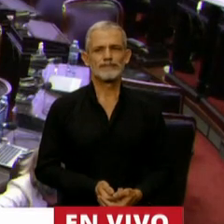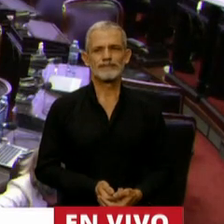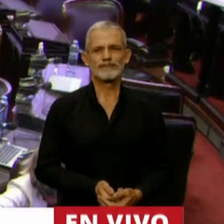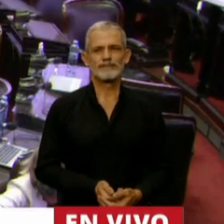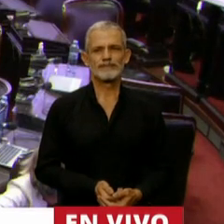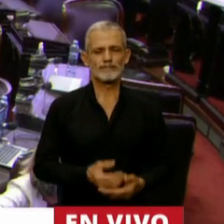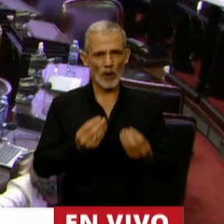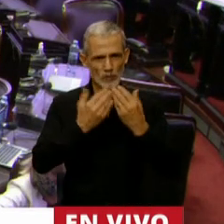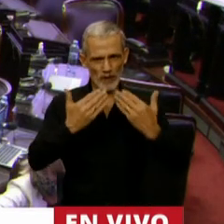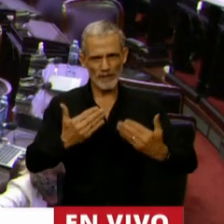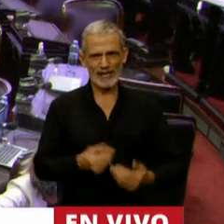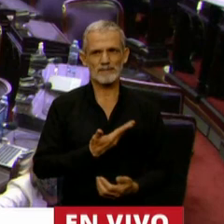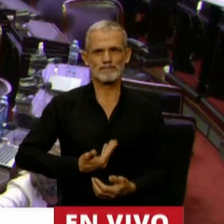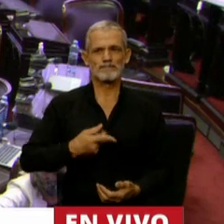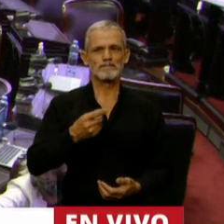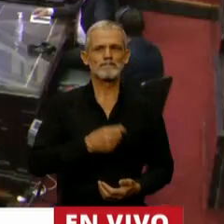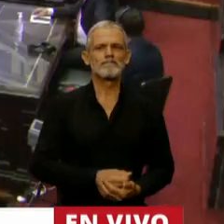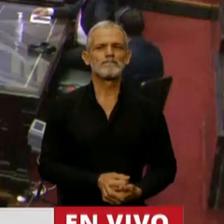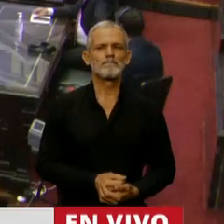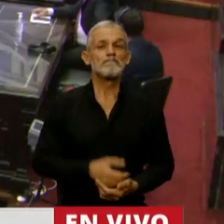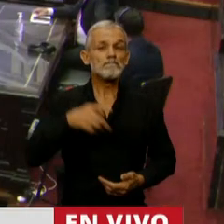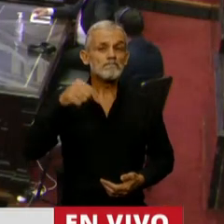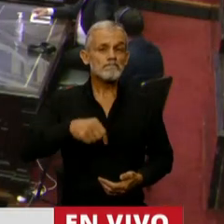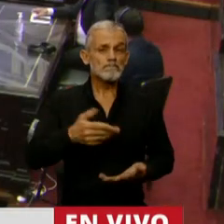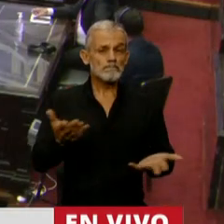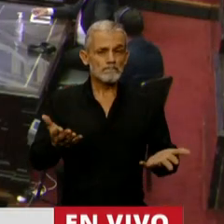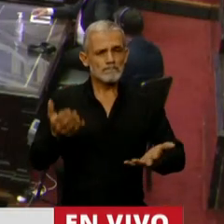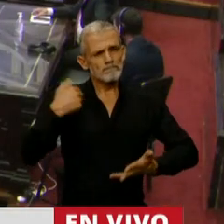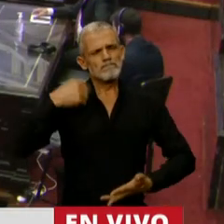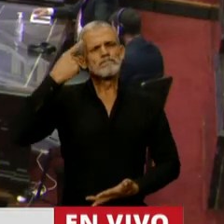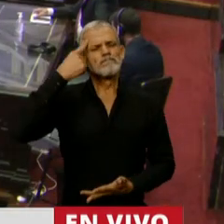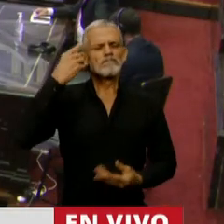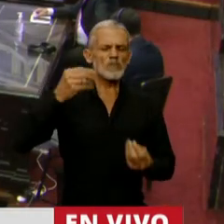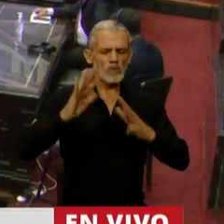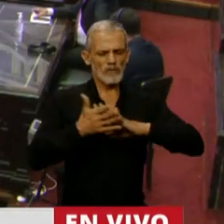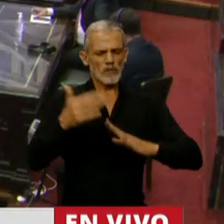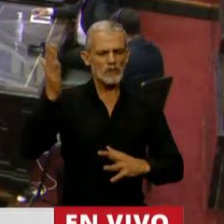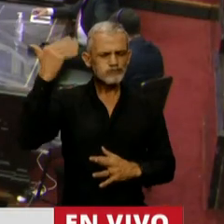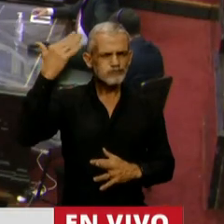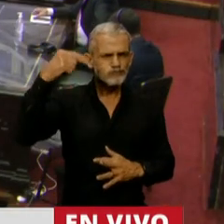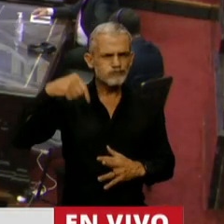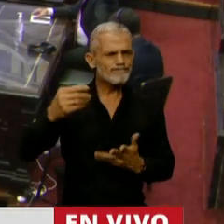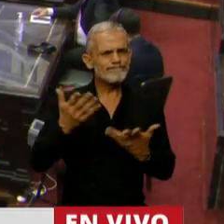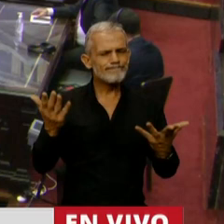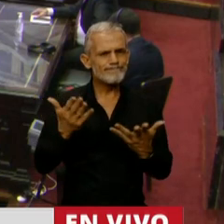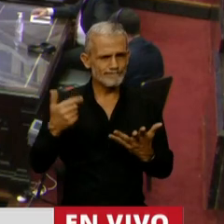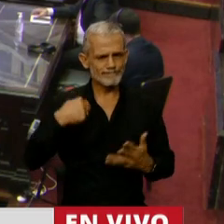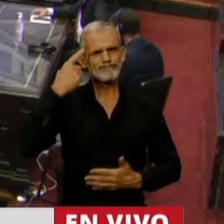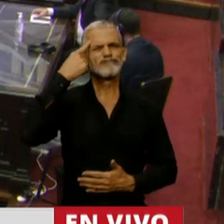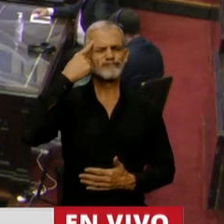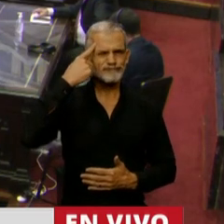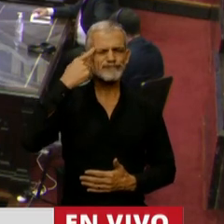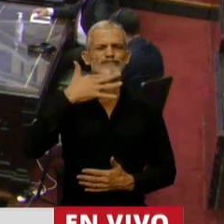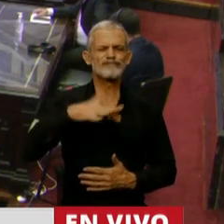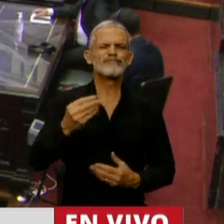ahí está. Muchas gracias, señora Presidenta. Mire, cuando pensé cómo encarar el discurso de hoy, entendí que lo